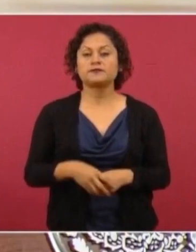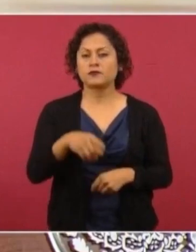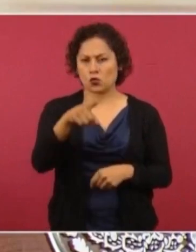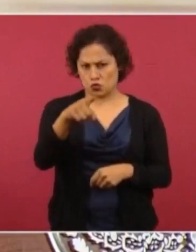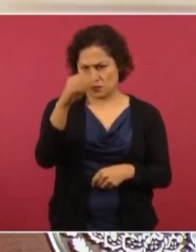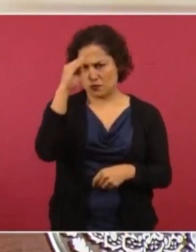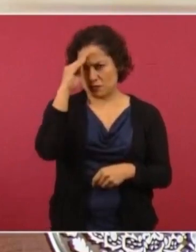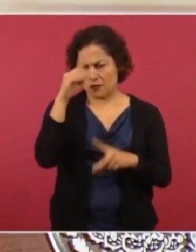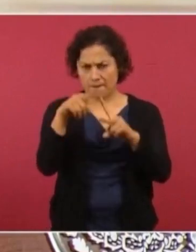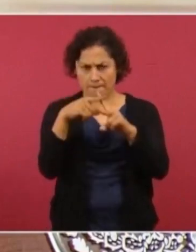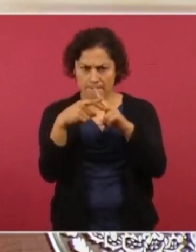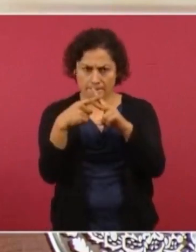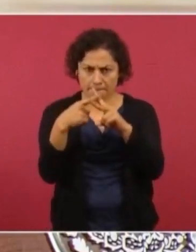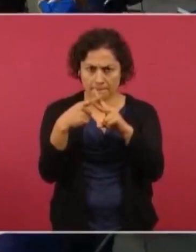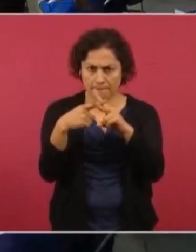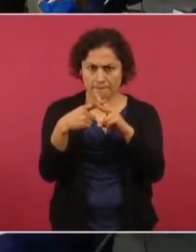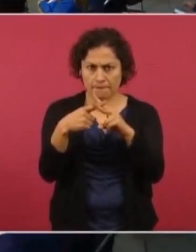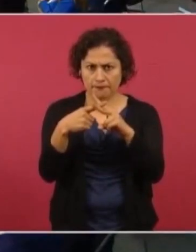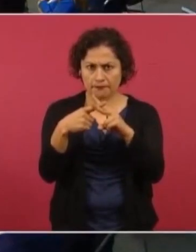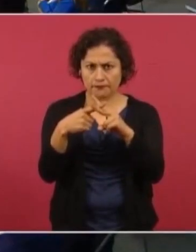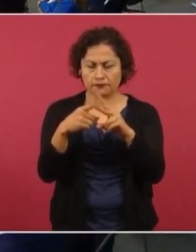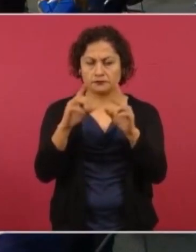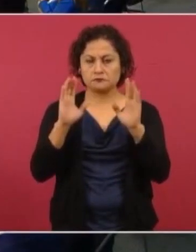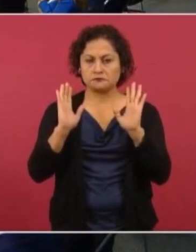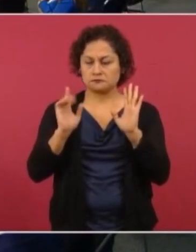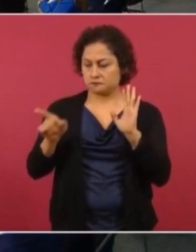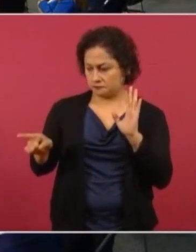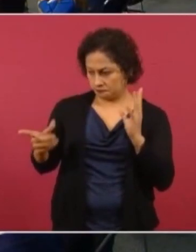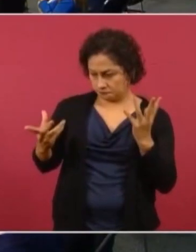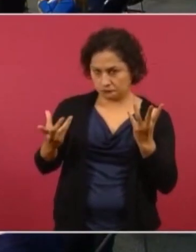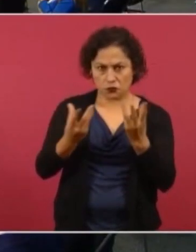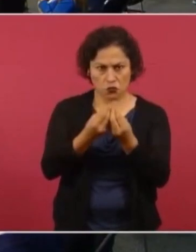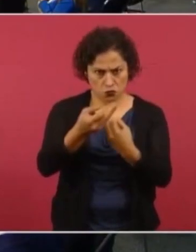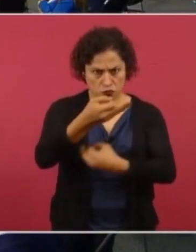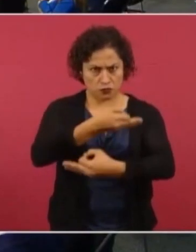a ver si aquí la hacemos entre todos.